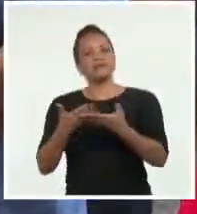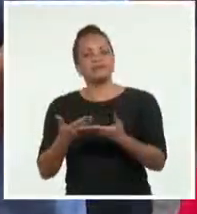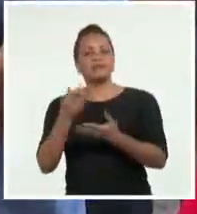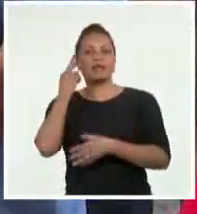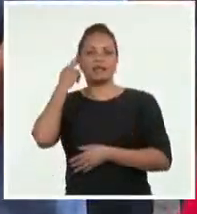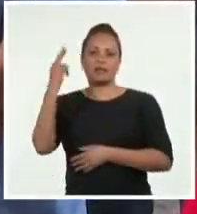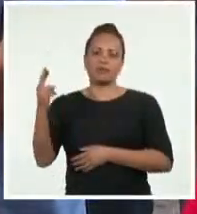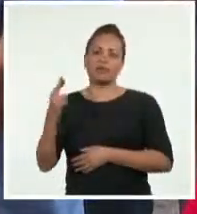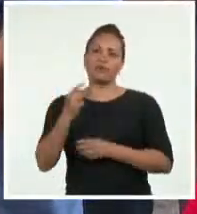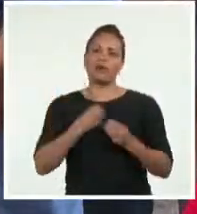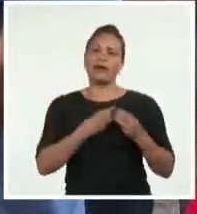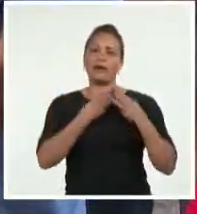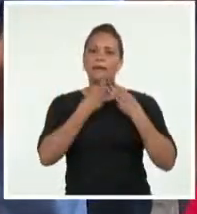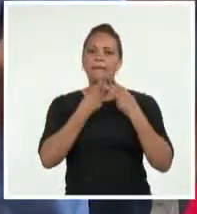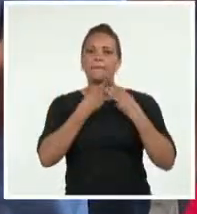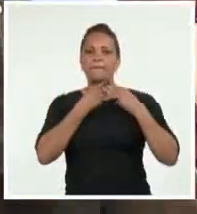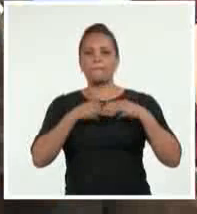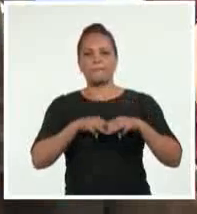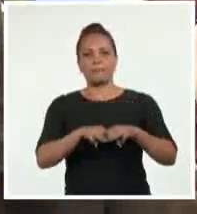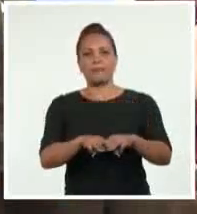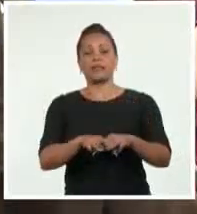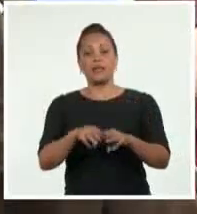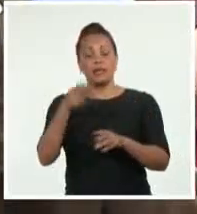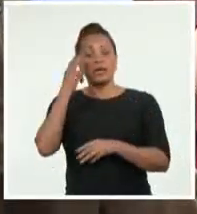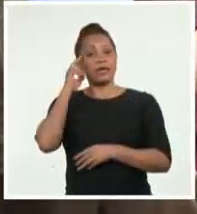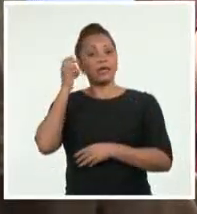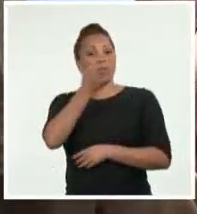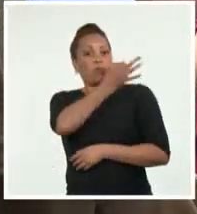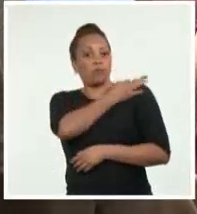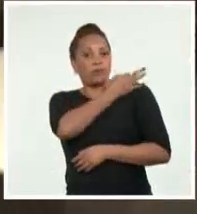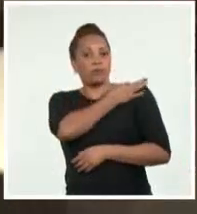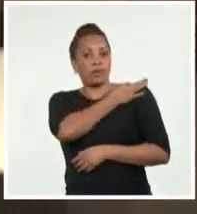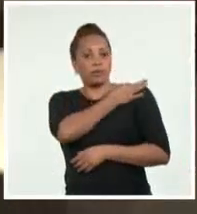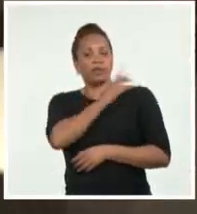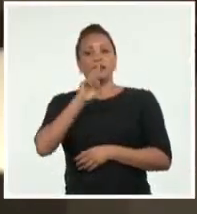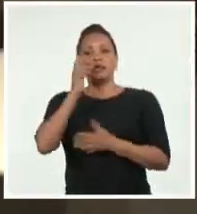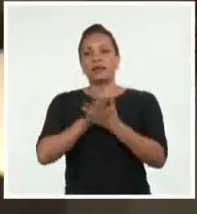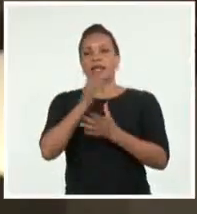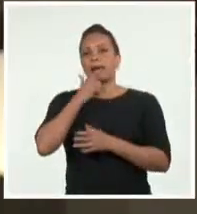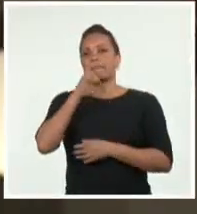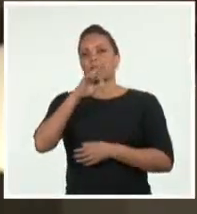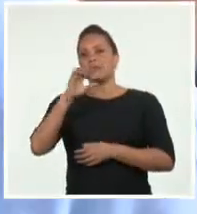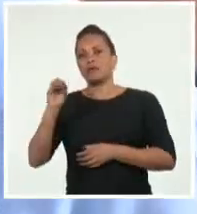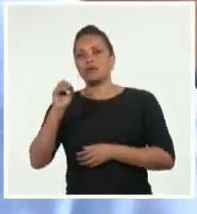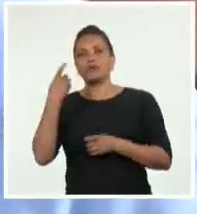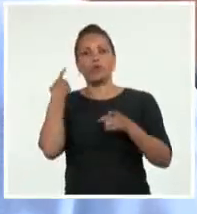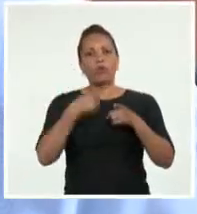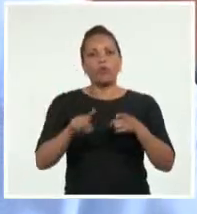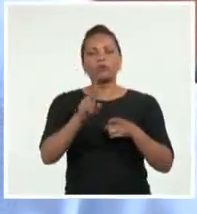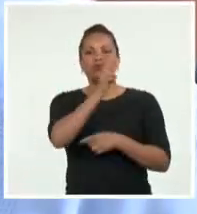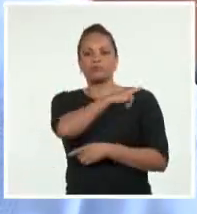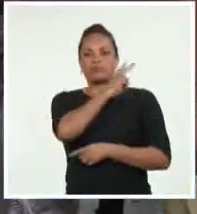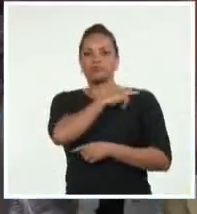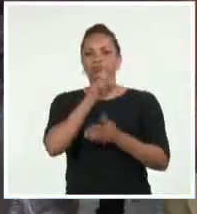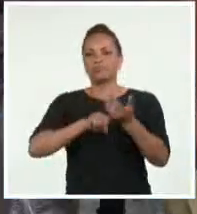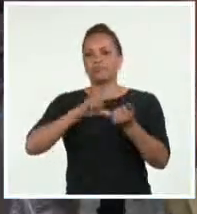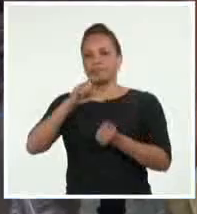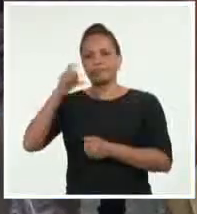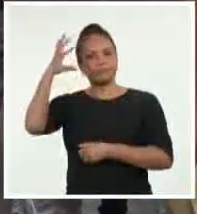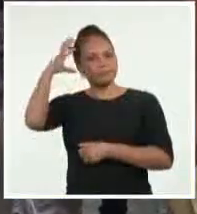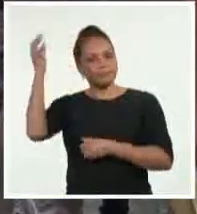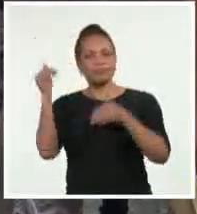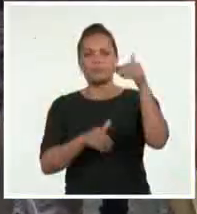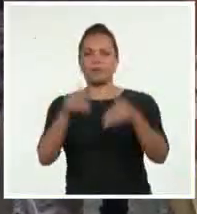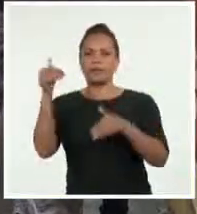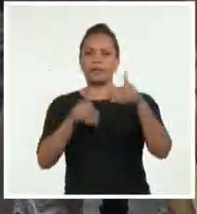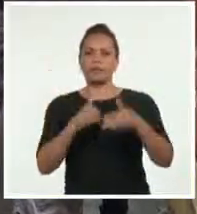mártir. El comandante de la revolución, Ramiro Valdés Menéndez, y otros dirigentes del partido y el gobierno asistieron al acto